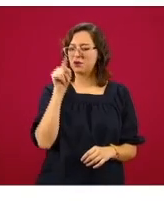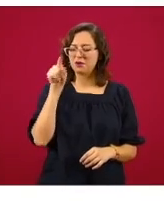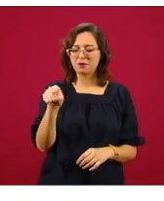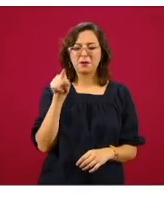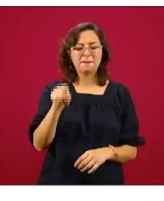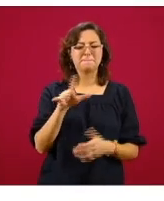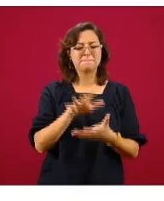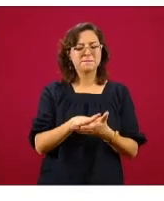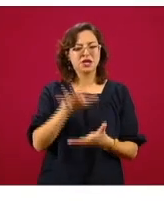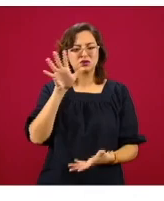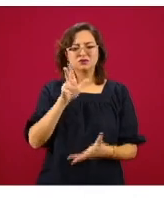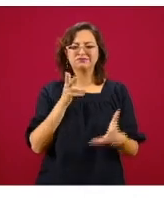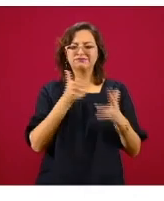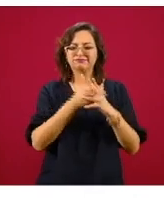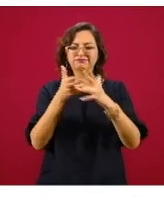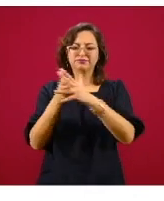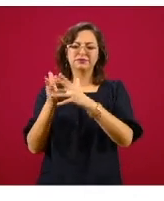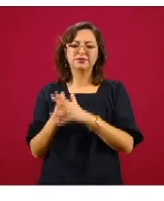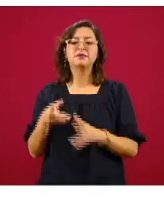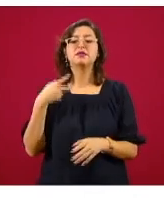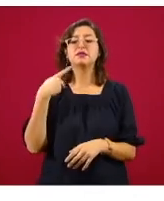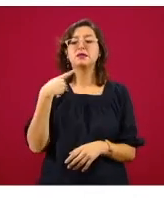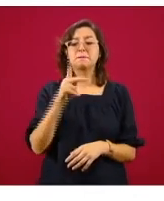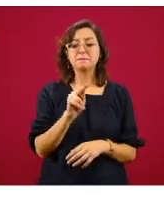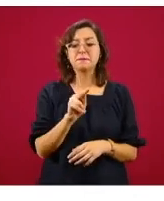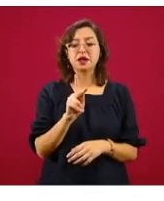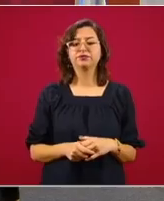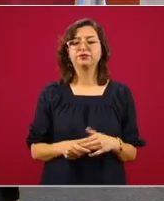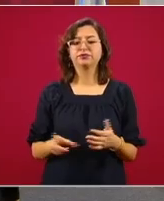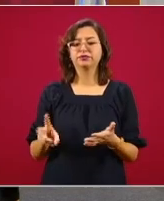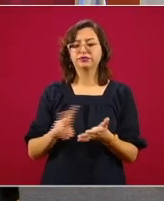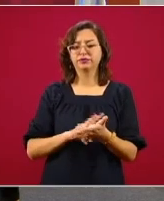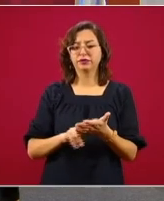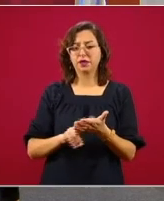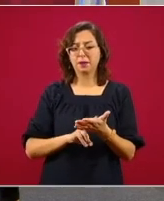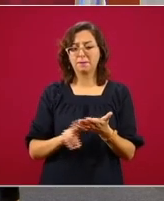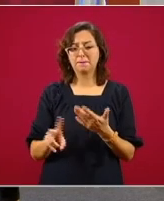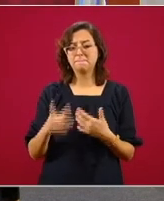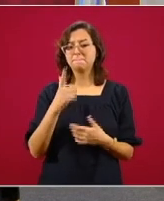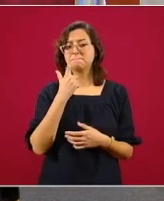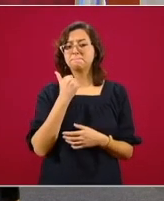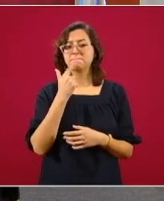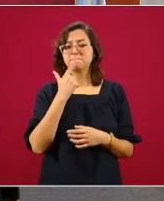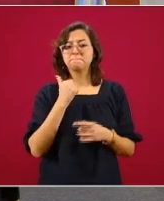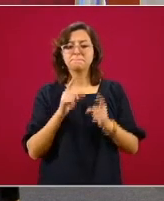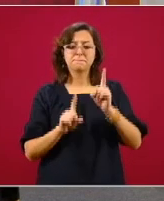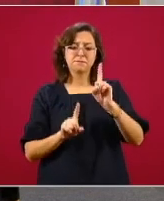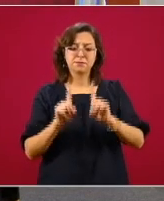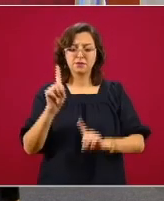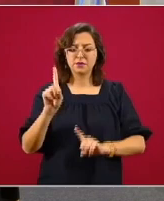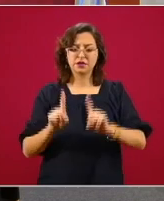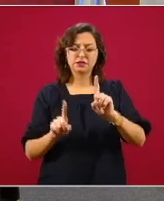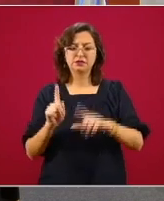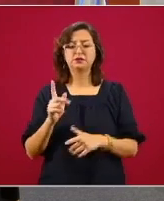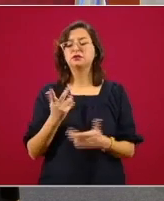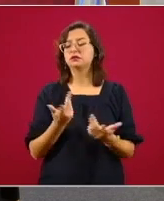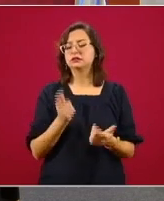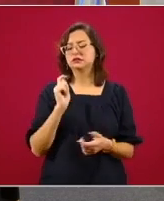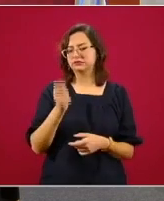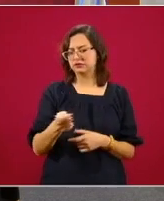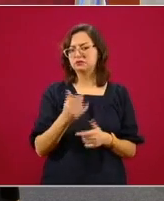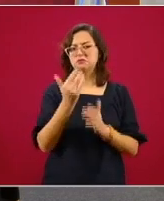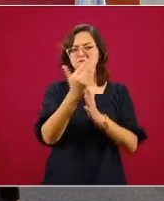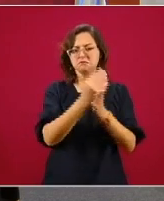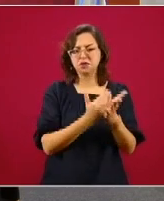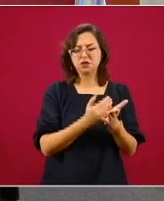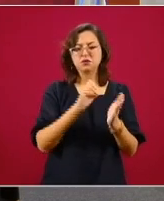cifra es menor a 1.66 en comparación con el mes de marzo, logramos nuevamente revertir la tendencia de crecimiento y estamos ligeramente a la